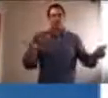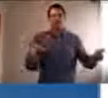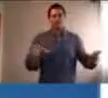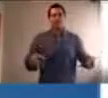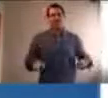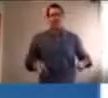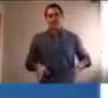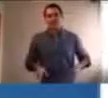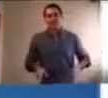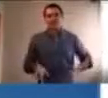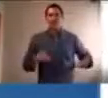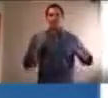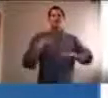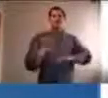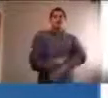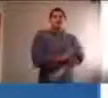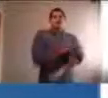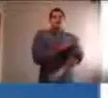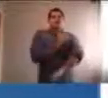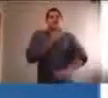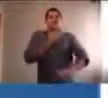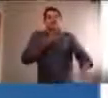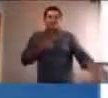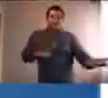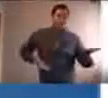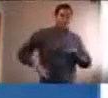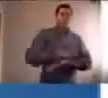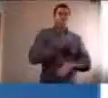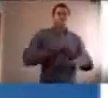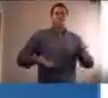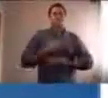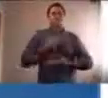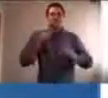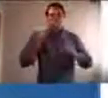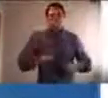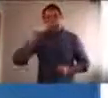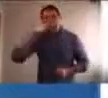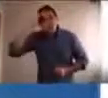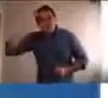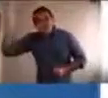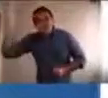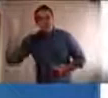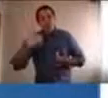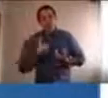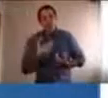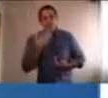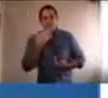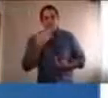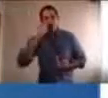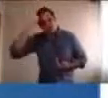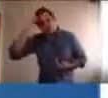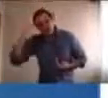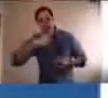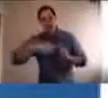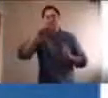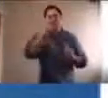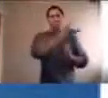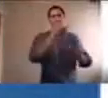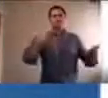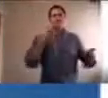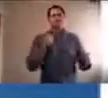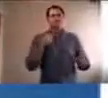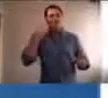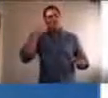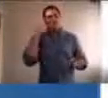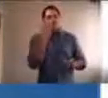la emocionalidad como forma de comprenderse y comprender al otro. Creo que es maravilloso entender que